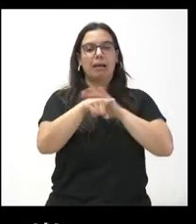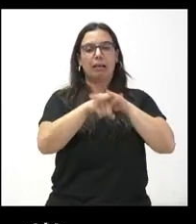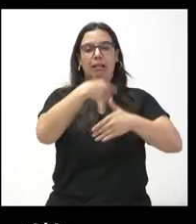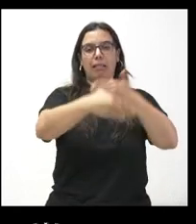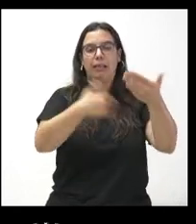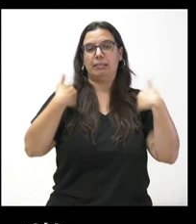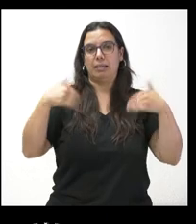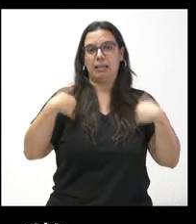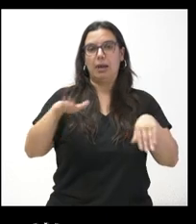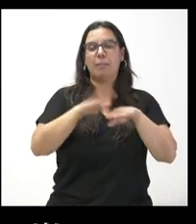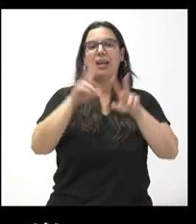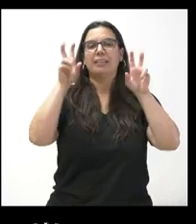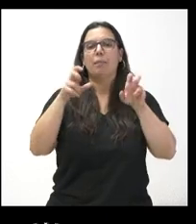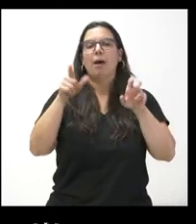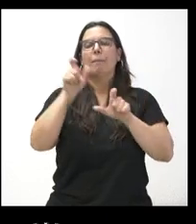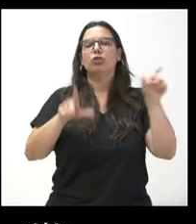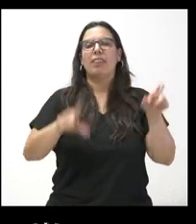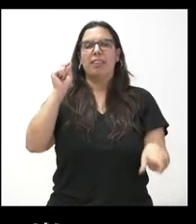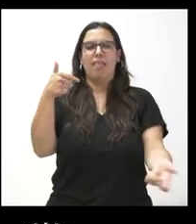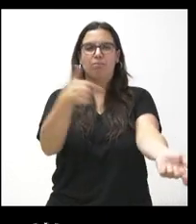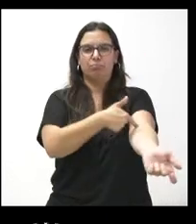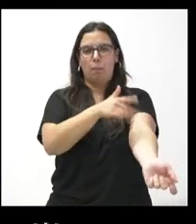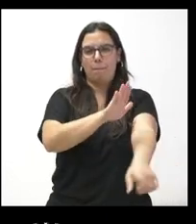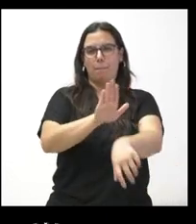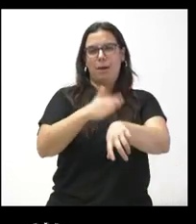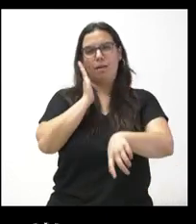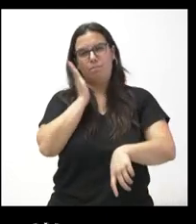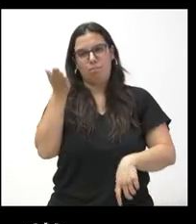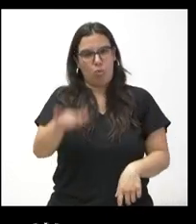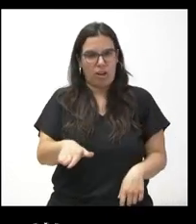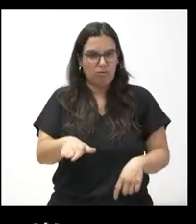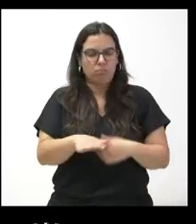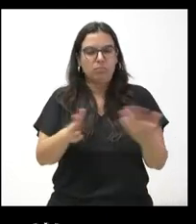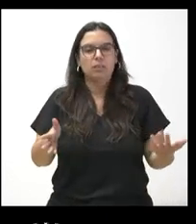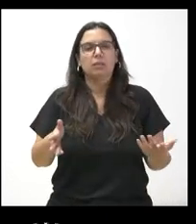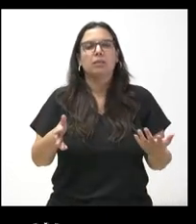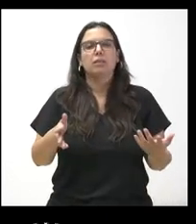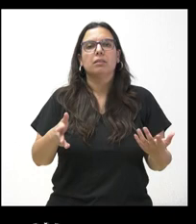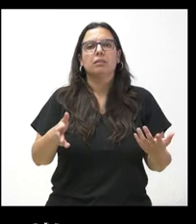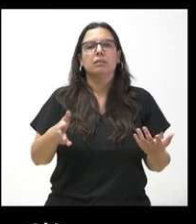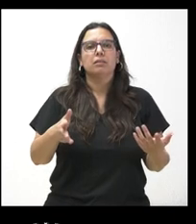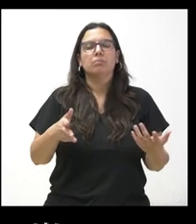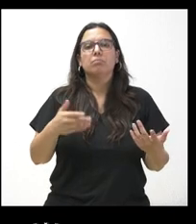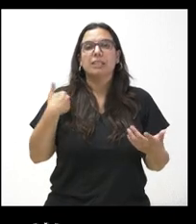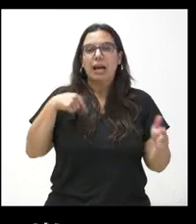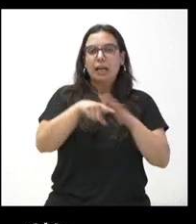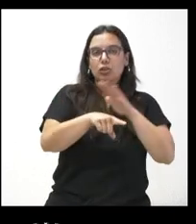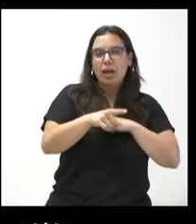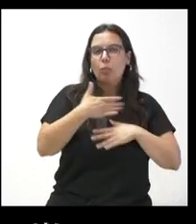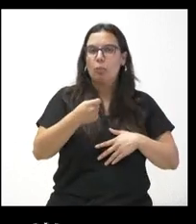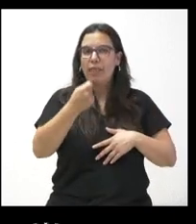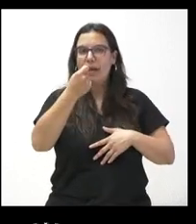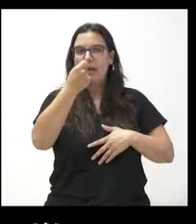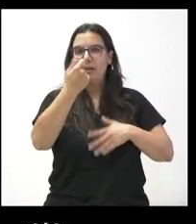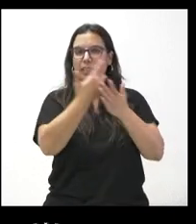aplicación de la eutanasia, los tramitados y los finalmente llevados a término. No sé si podría hacer un desglose por